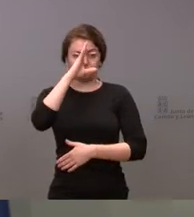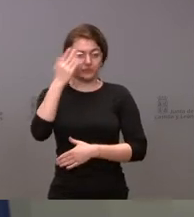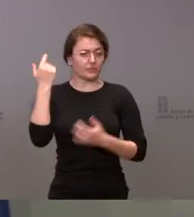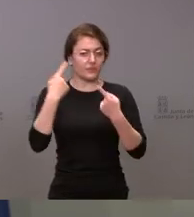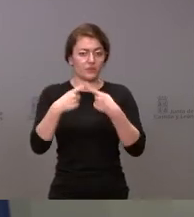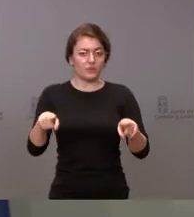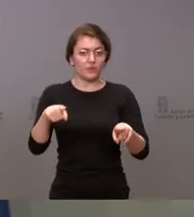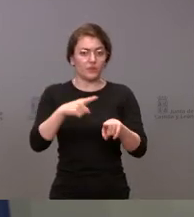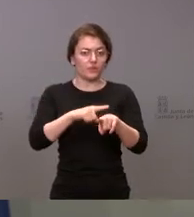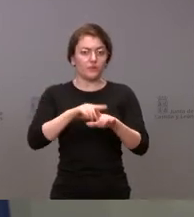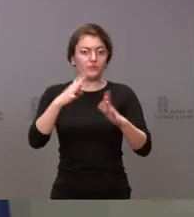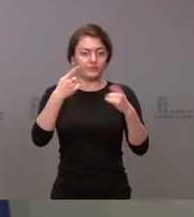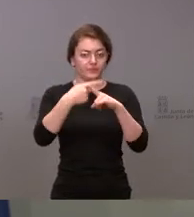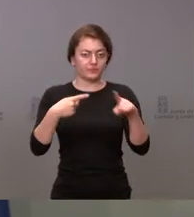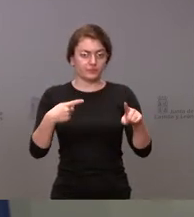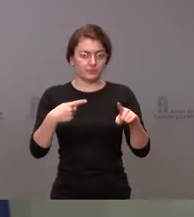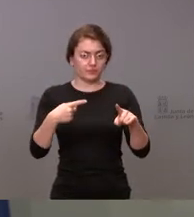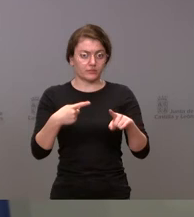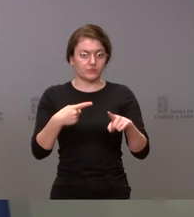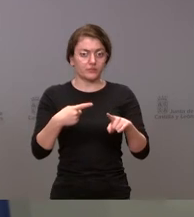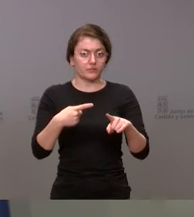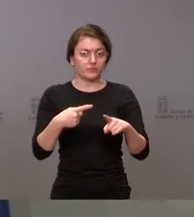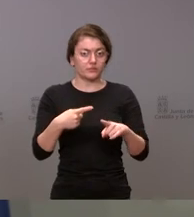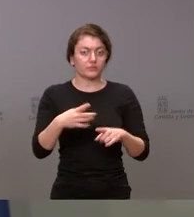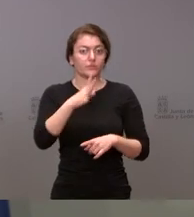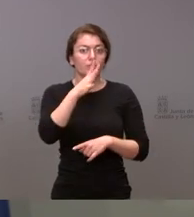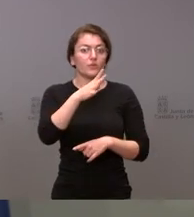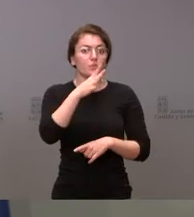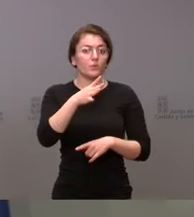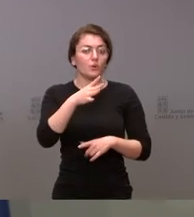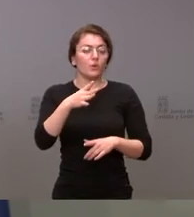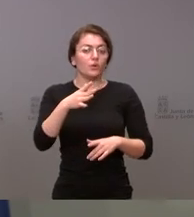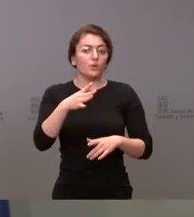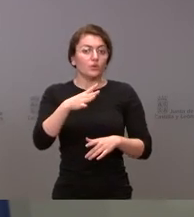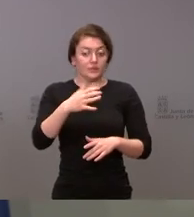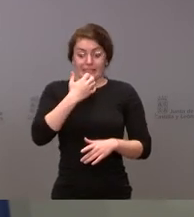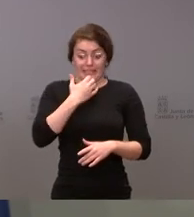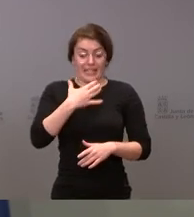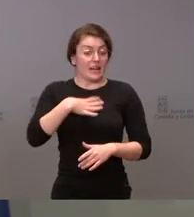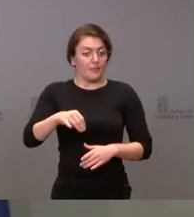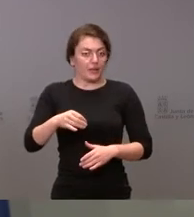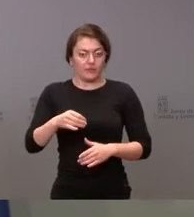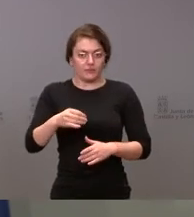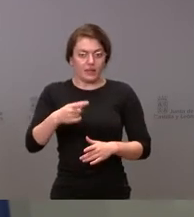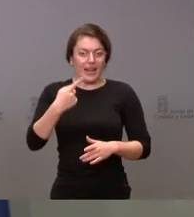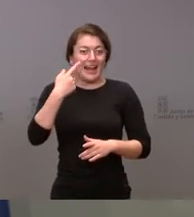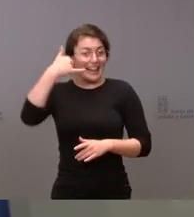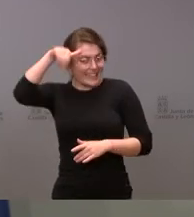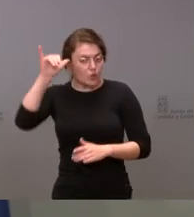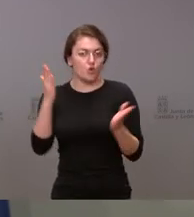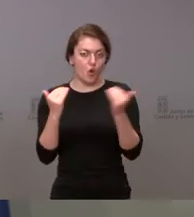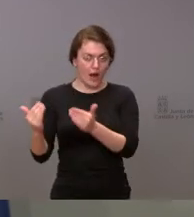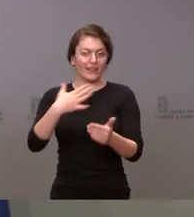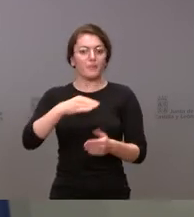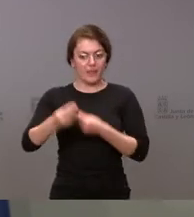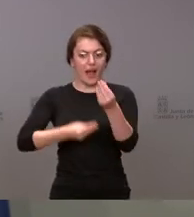horas de la mañana, en la medida en que la actividad asistencial lo permita y sin poner el riesgo al resto de los pacientes, se dará prioridad